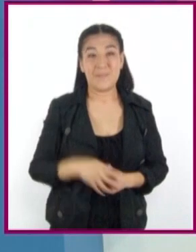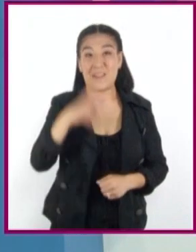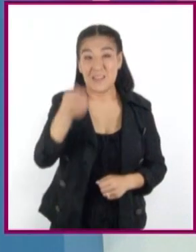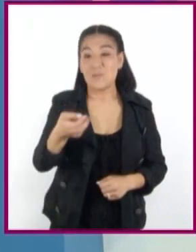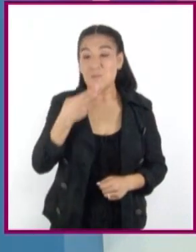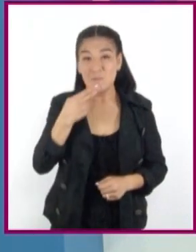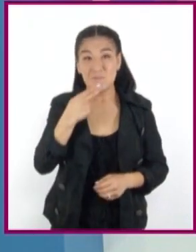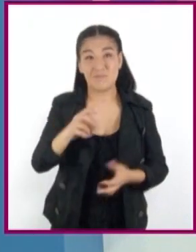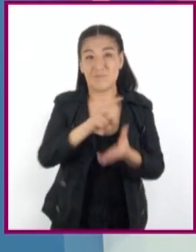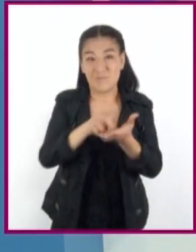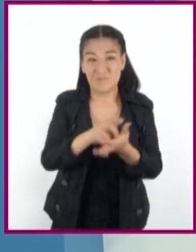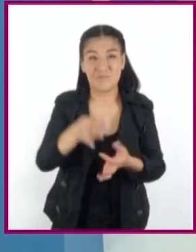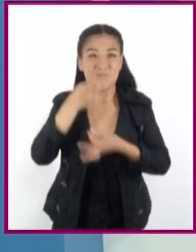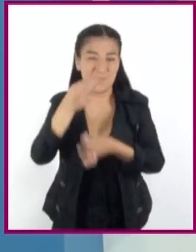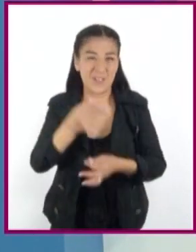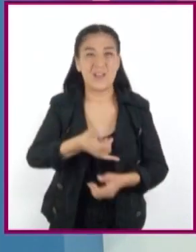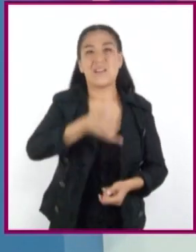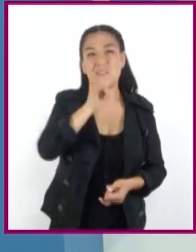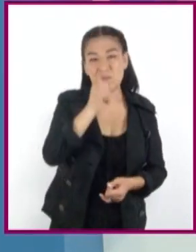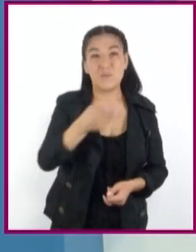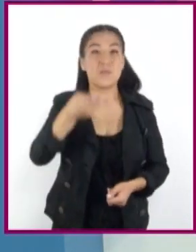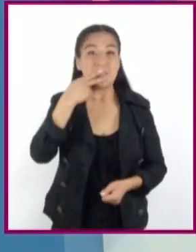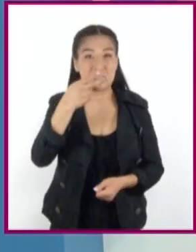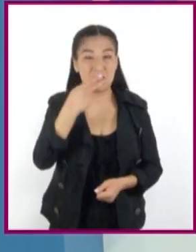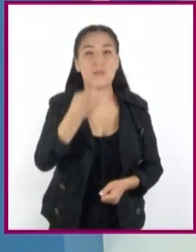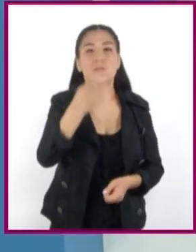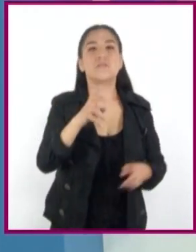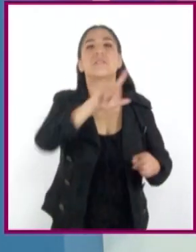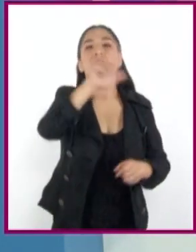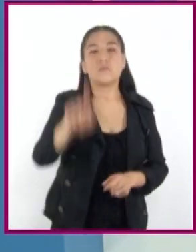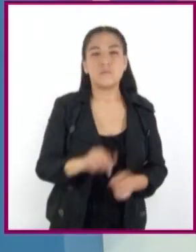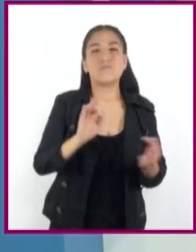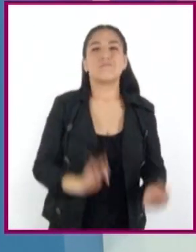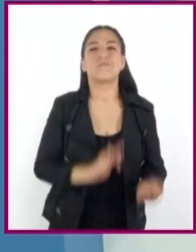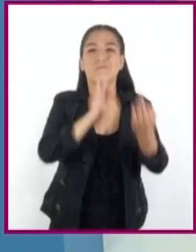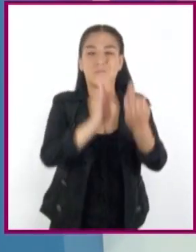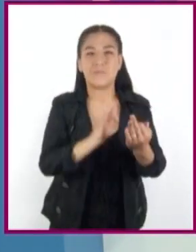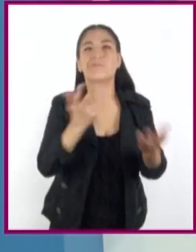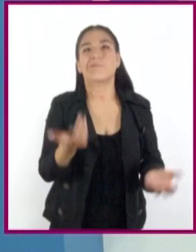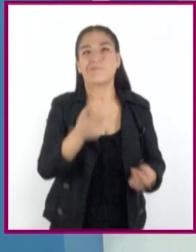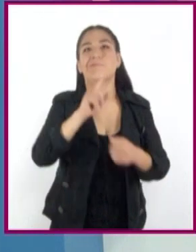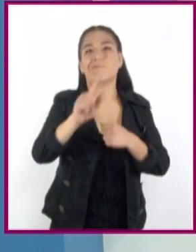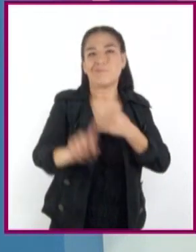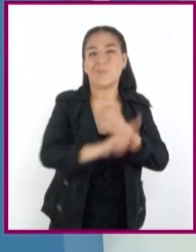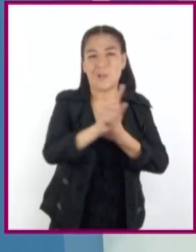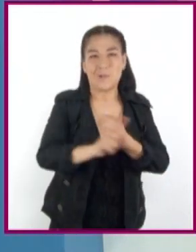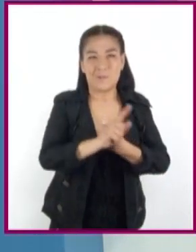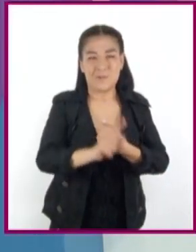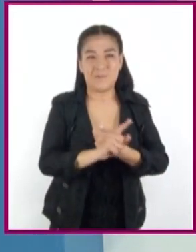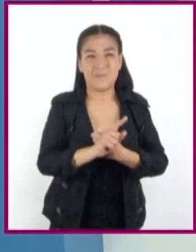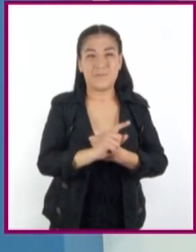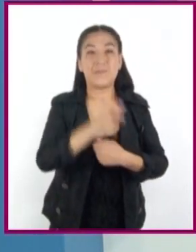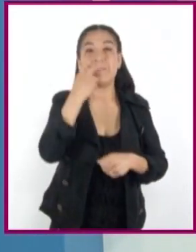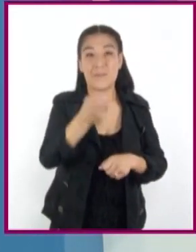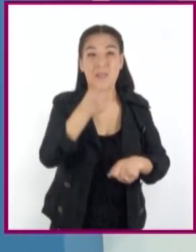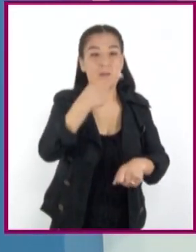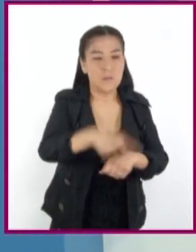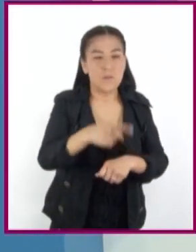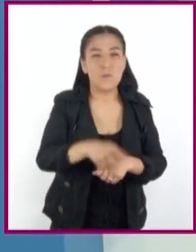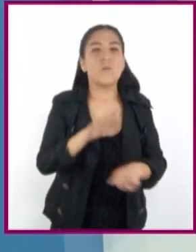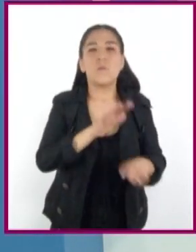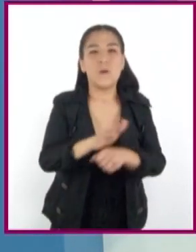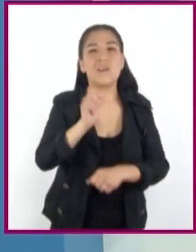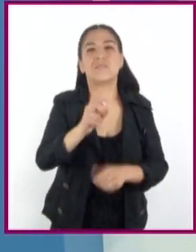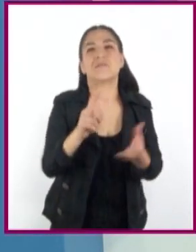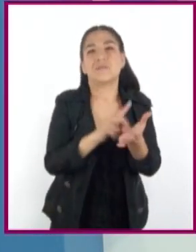sustancias adictivas, como el alcohol y el cigarro, conllevan a enfrentar situaciones de riesgo, entre estos que se adquiera la adicción